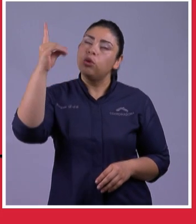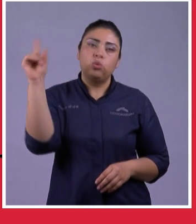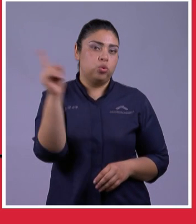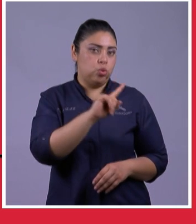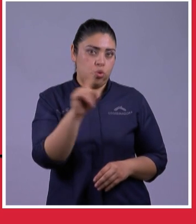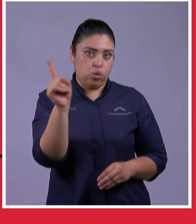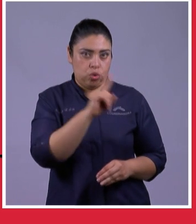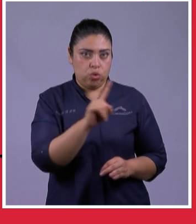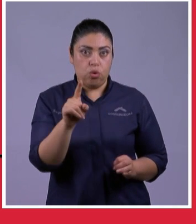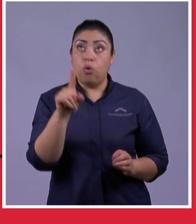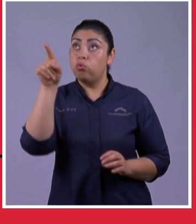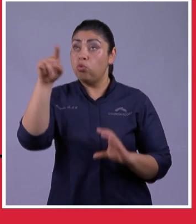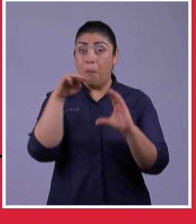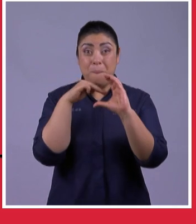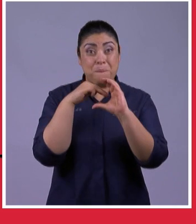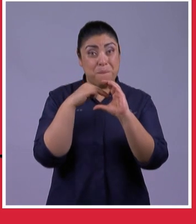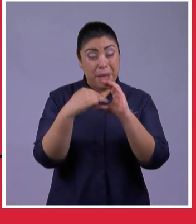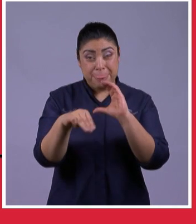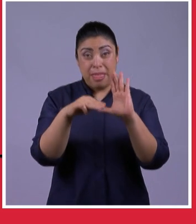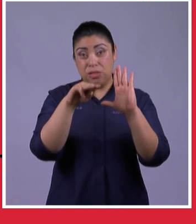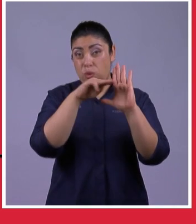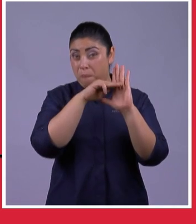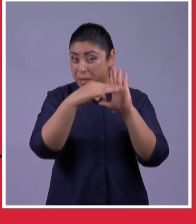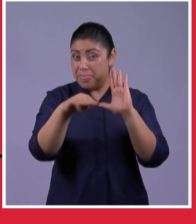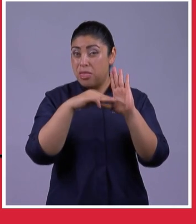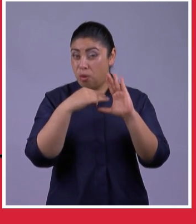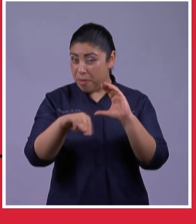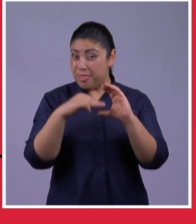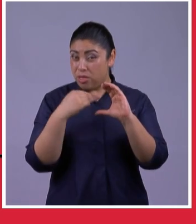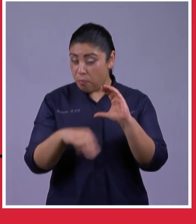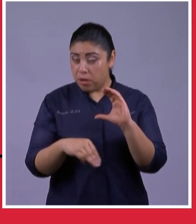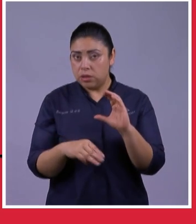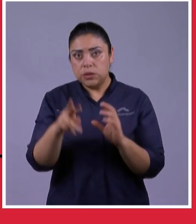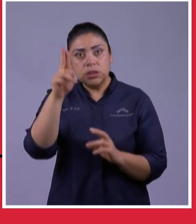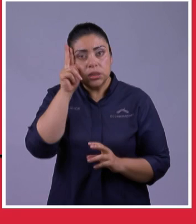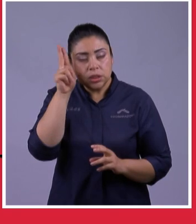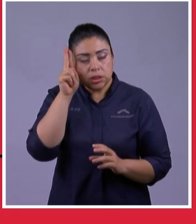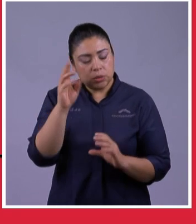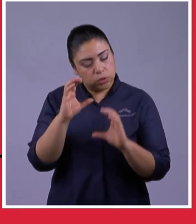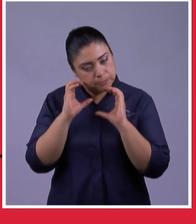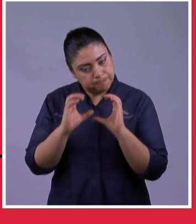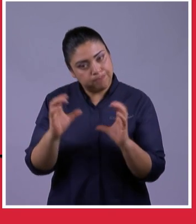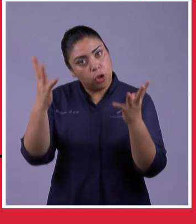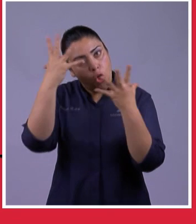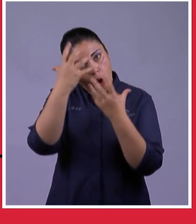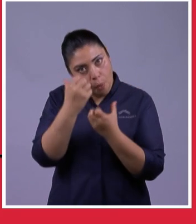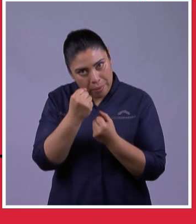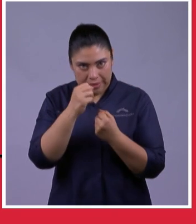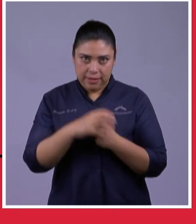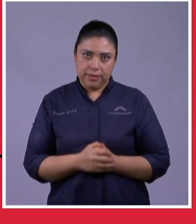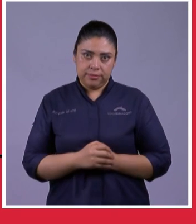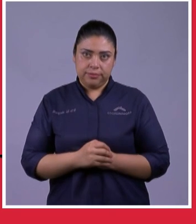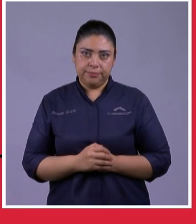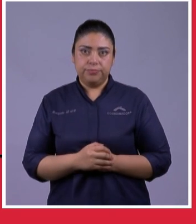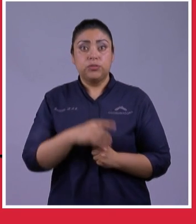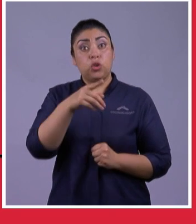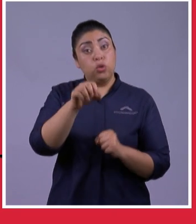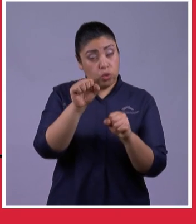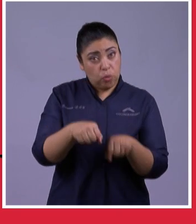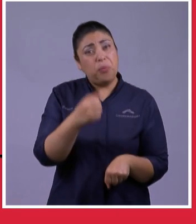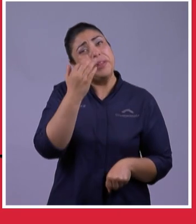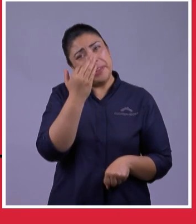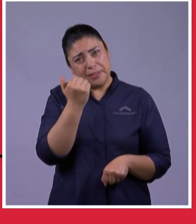mandamientos Normas Y leyes Que te doy Hoy Podrás comer Todo lo que Quieras Y